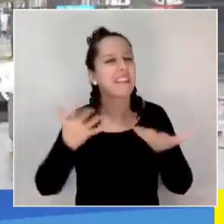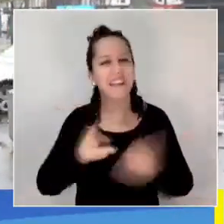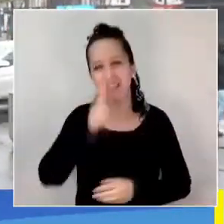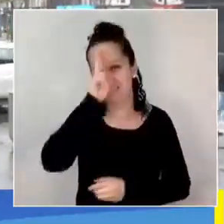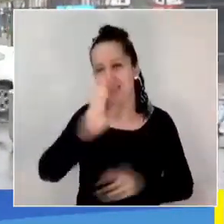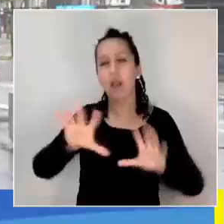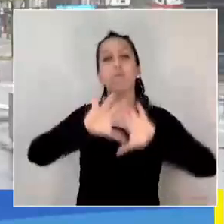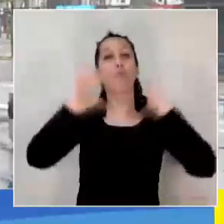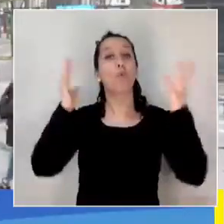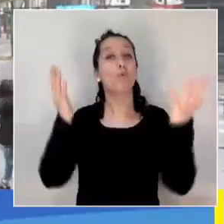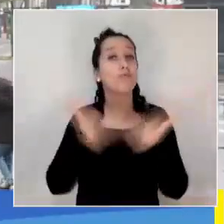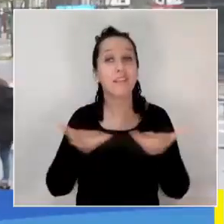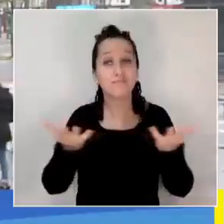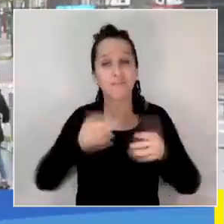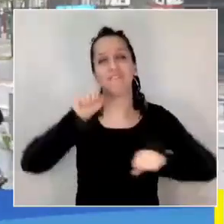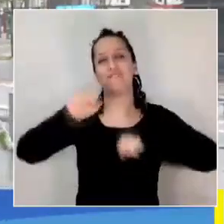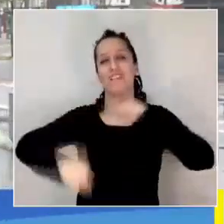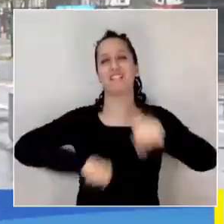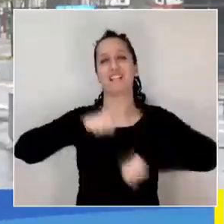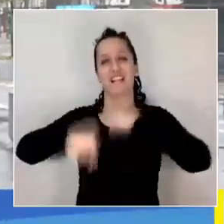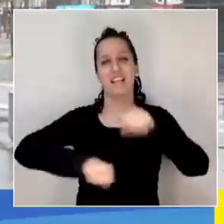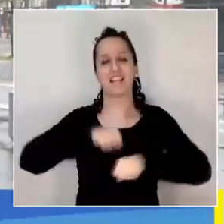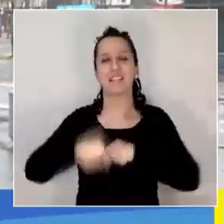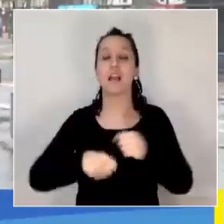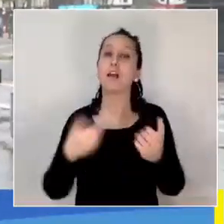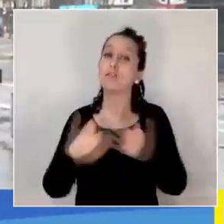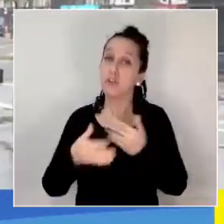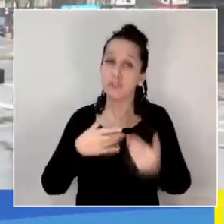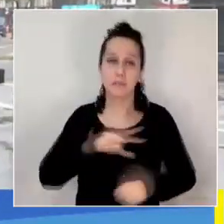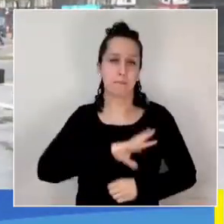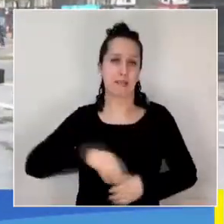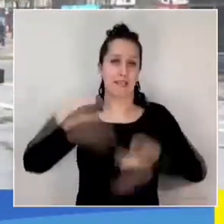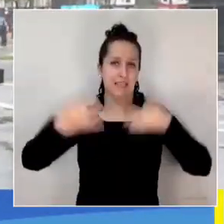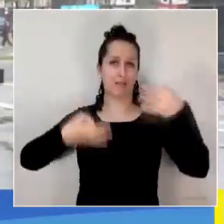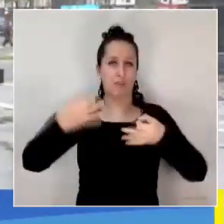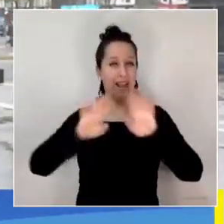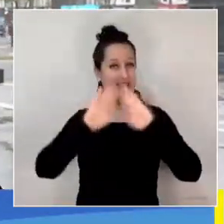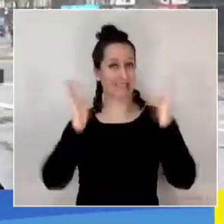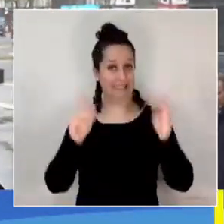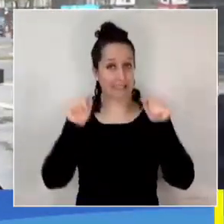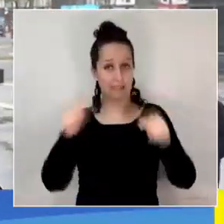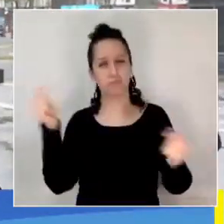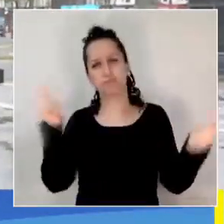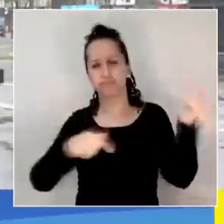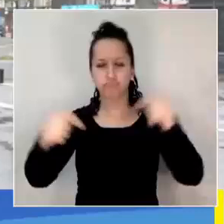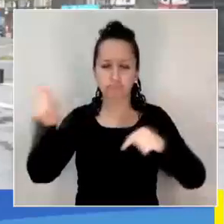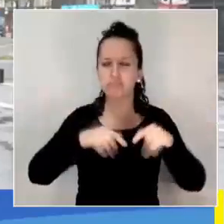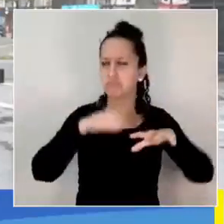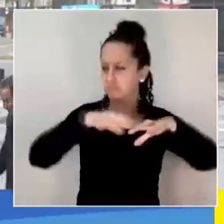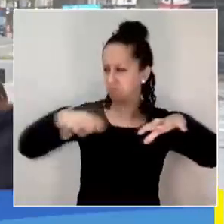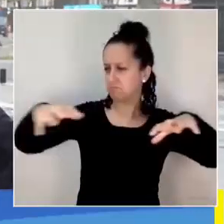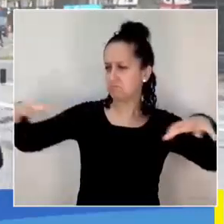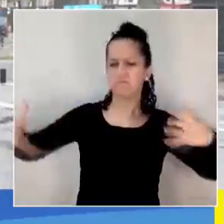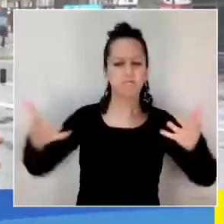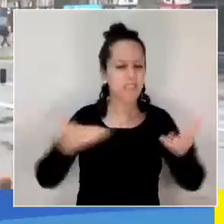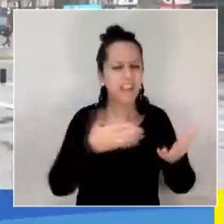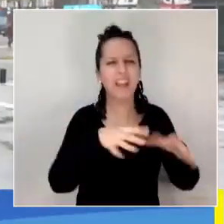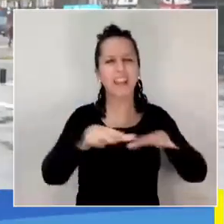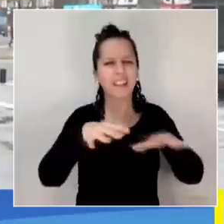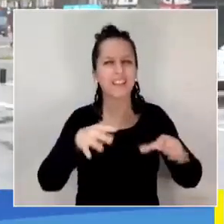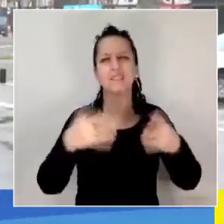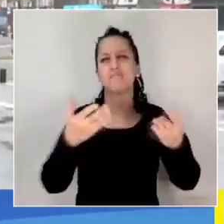la Bicicleta. Evento que tuvo lugar en la Plaza de Tribunales de Justicia, donde se instaló una gran feria con distintos